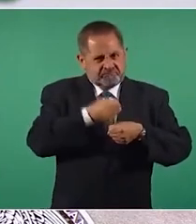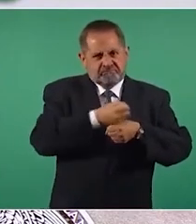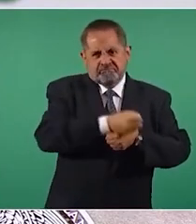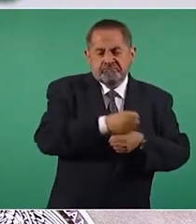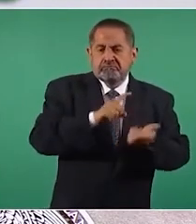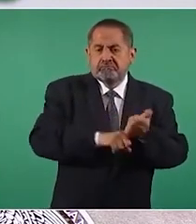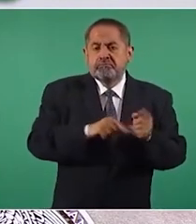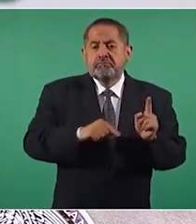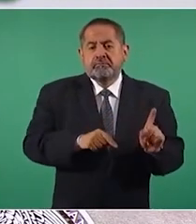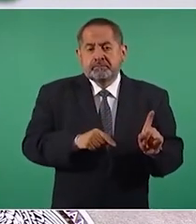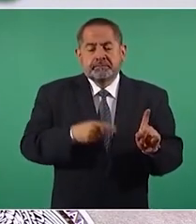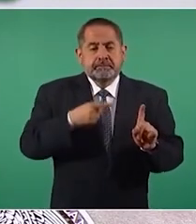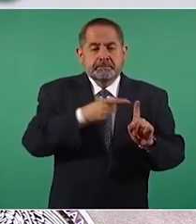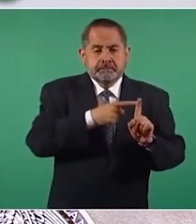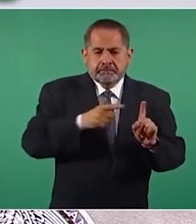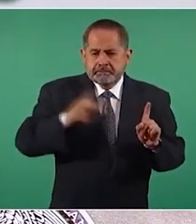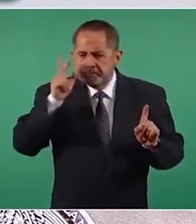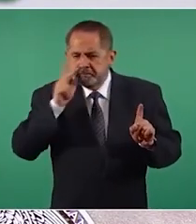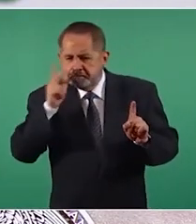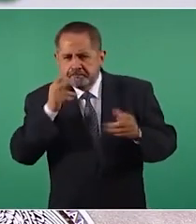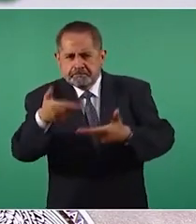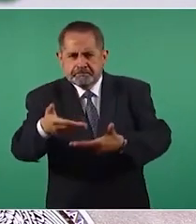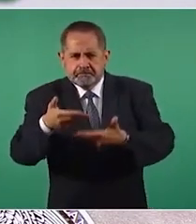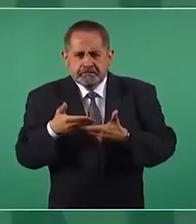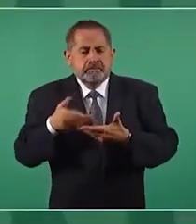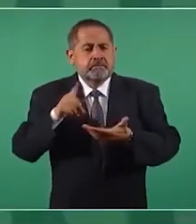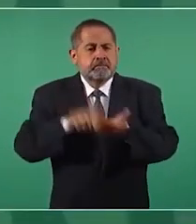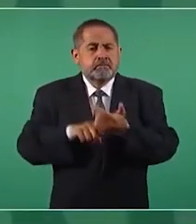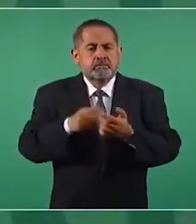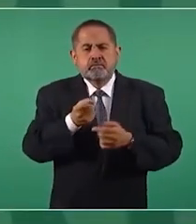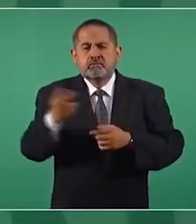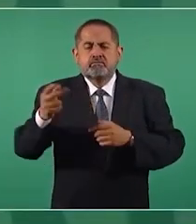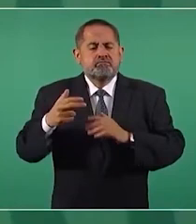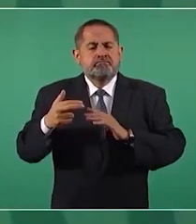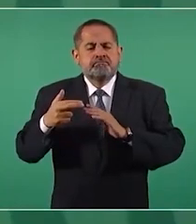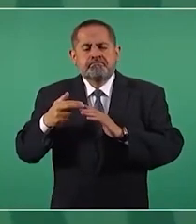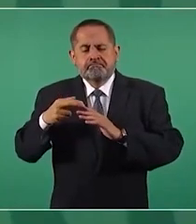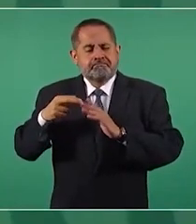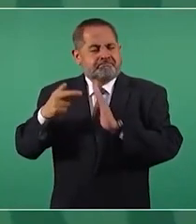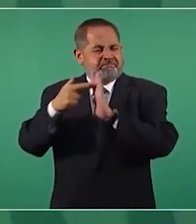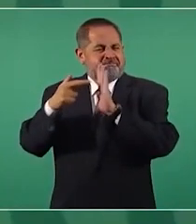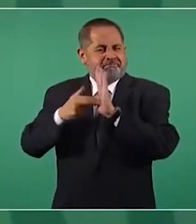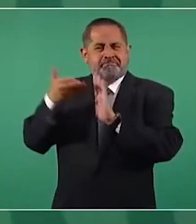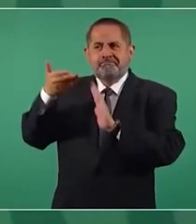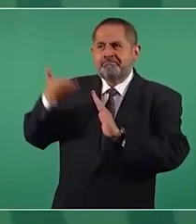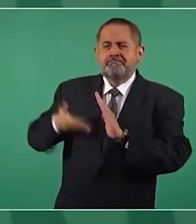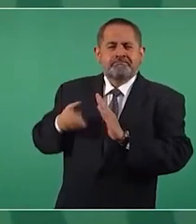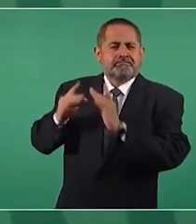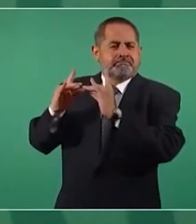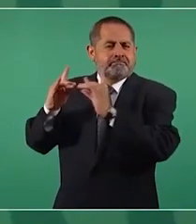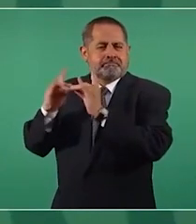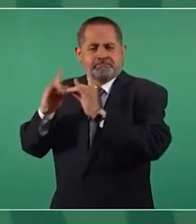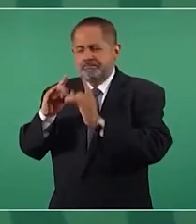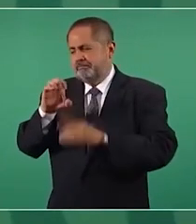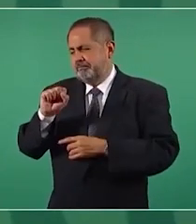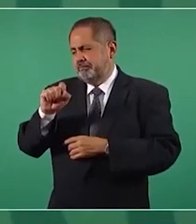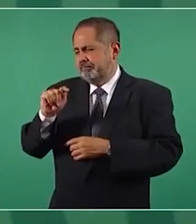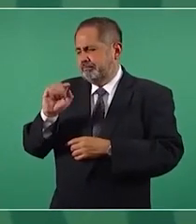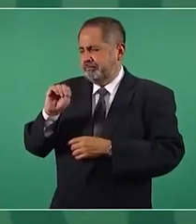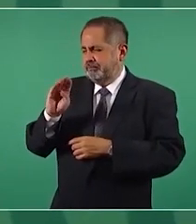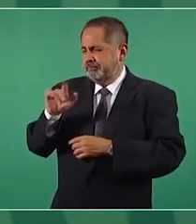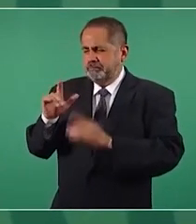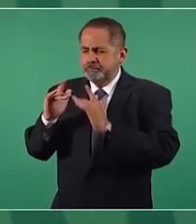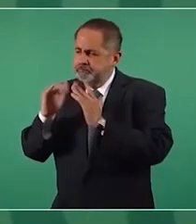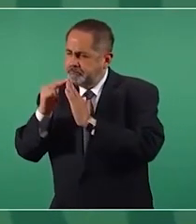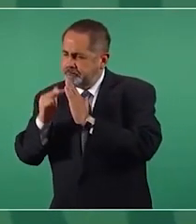esta se acreditó con dictámenes correspondientes al protocolo de Estambul en el proceso seguido